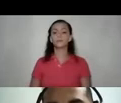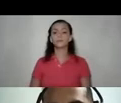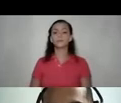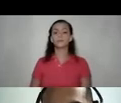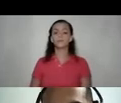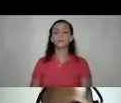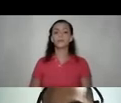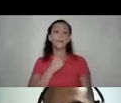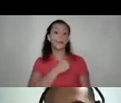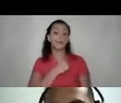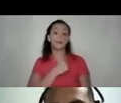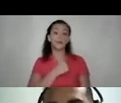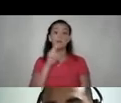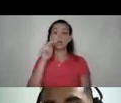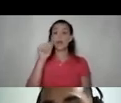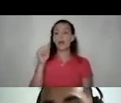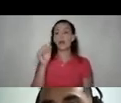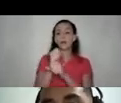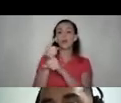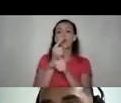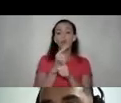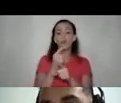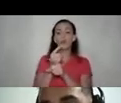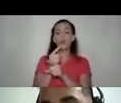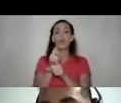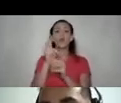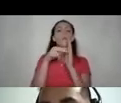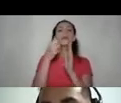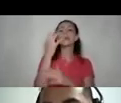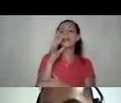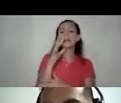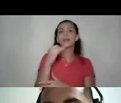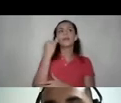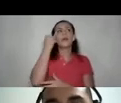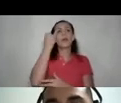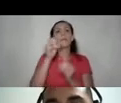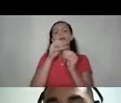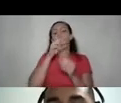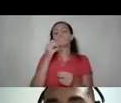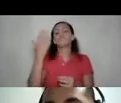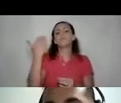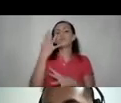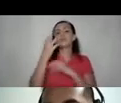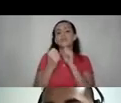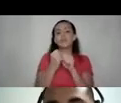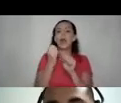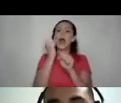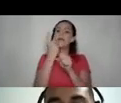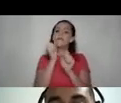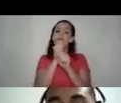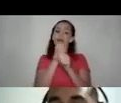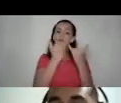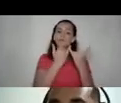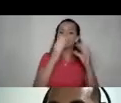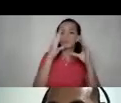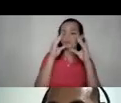Perdón, si Natalia me hace la corrección de que el estudio del 2015, o es todavía mucho más viejo, ¿verdad? Entonces, falta una actualización de datos. En